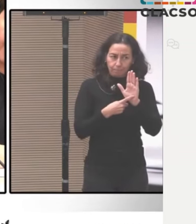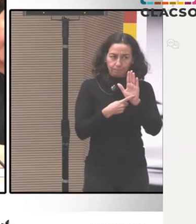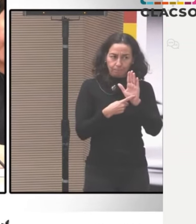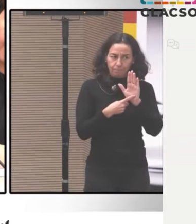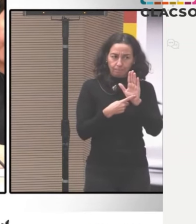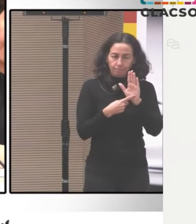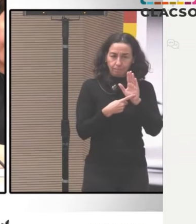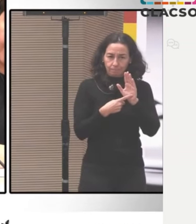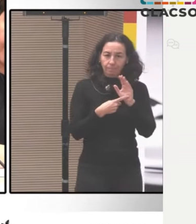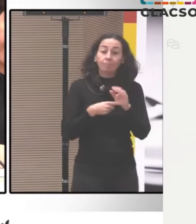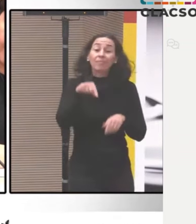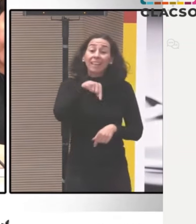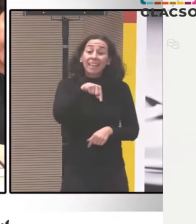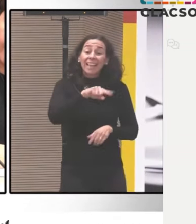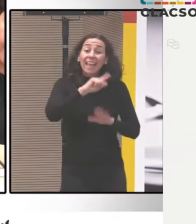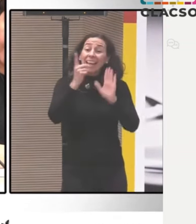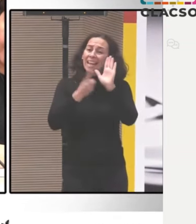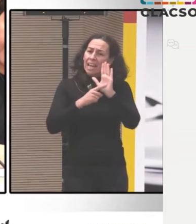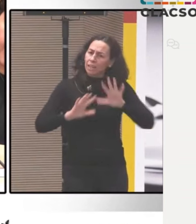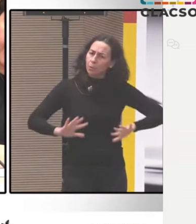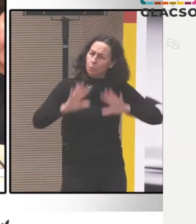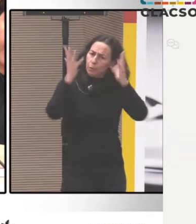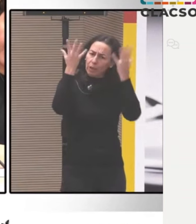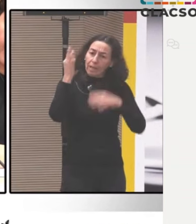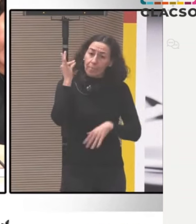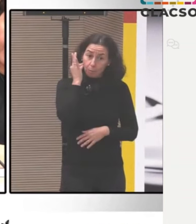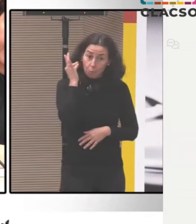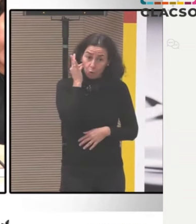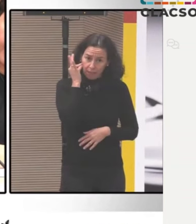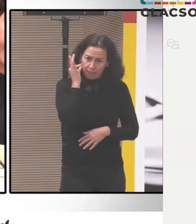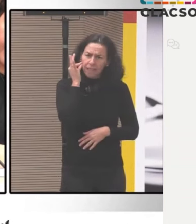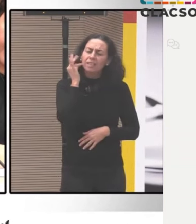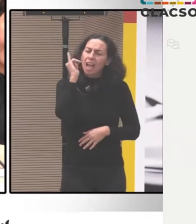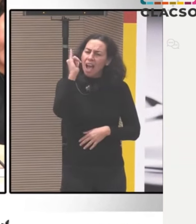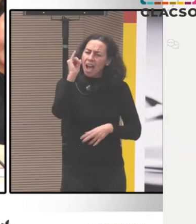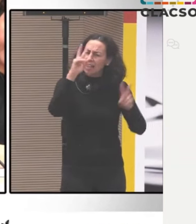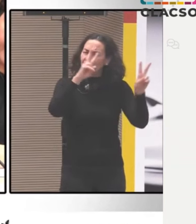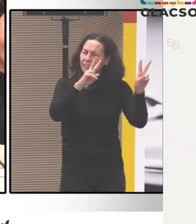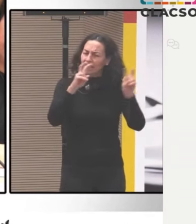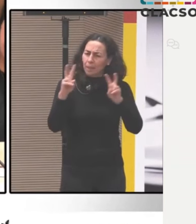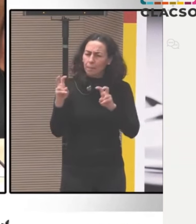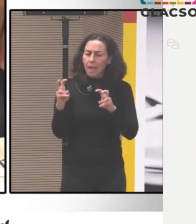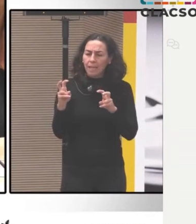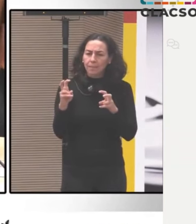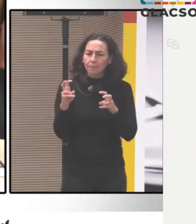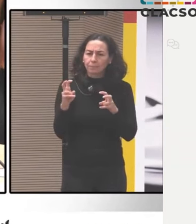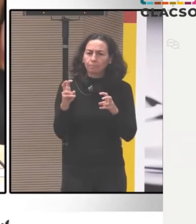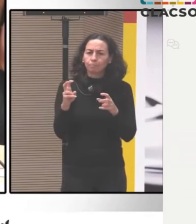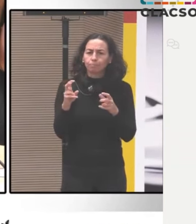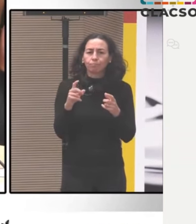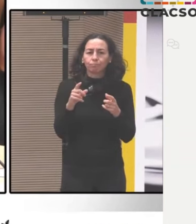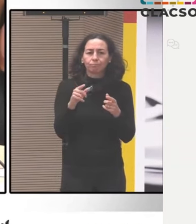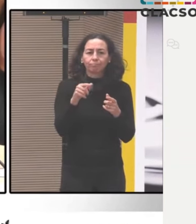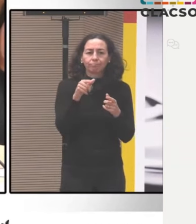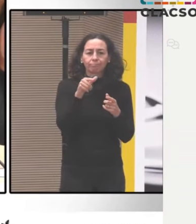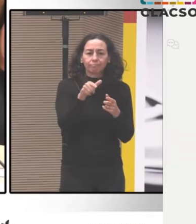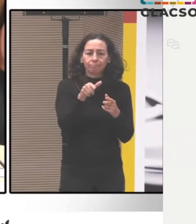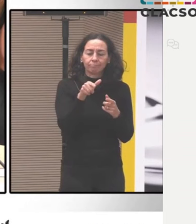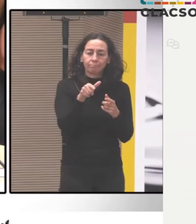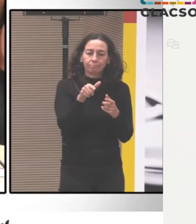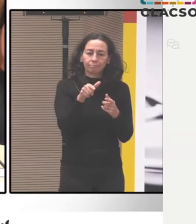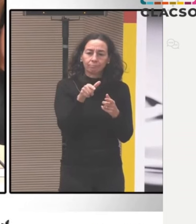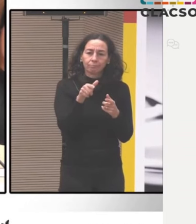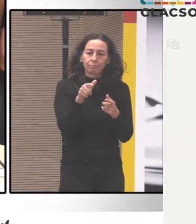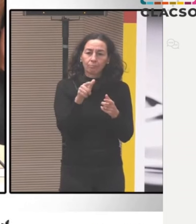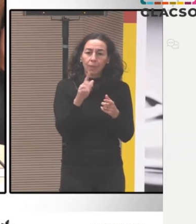como siendo algo que no está disociado de la defensa de los territorios como un